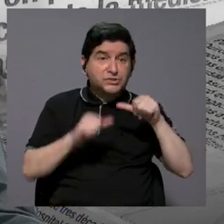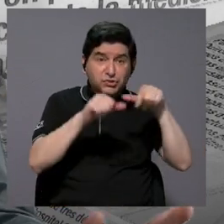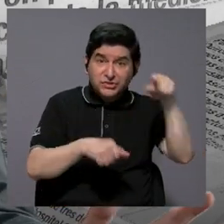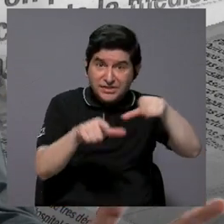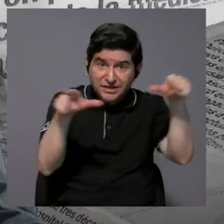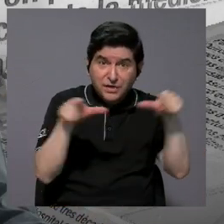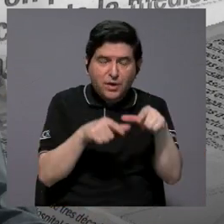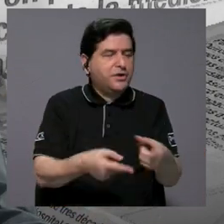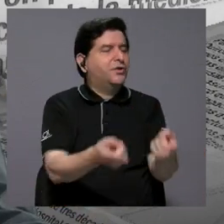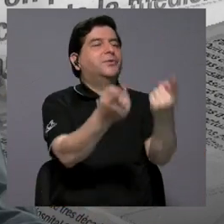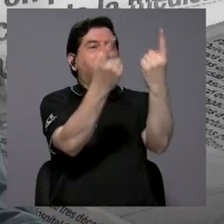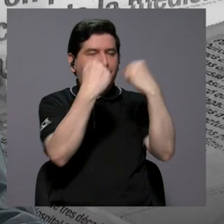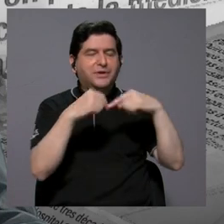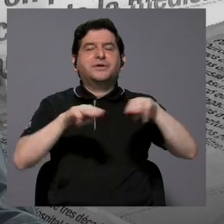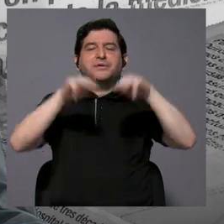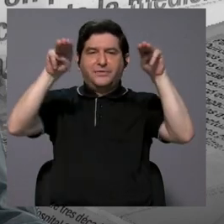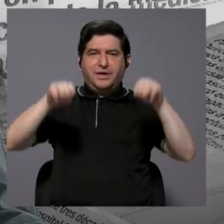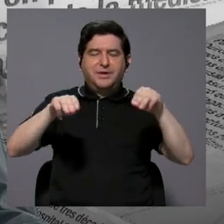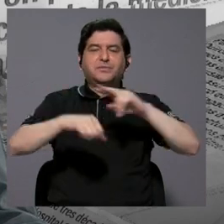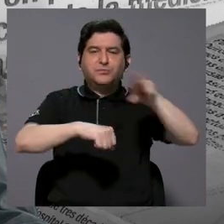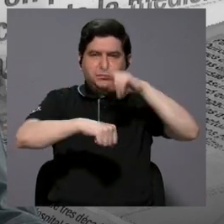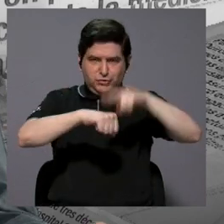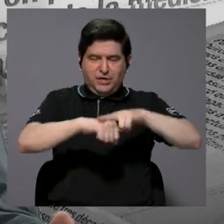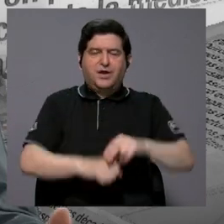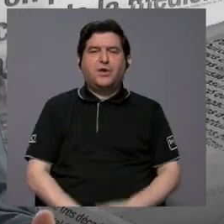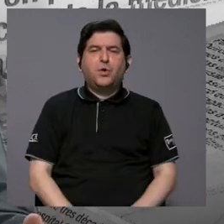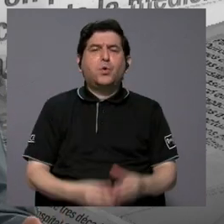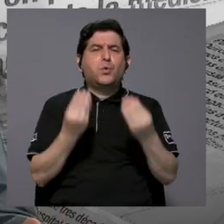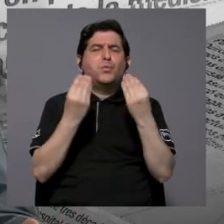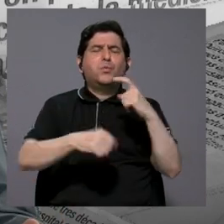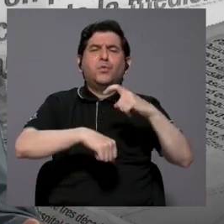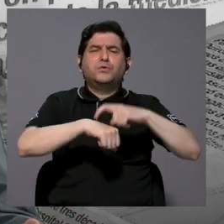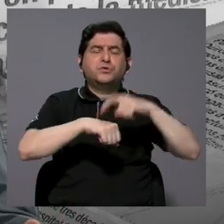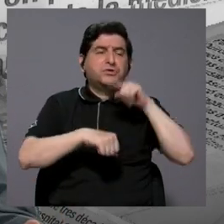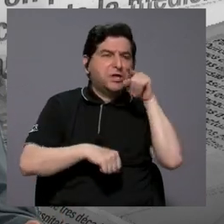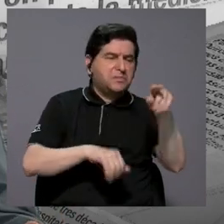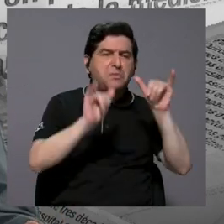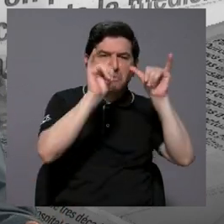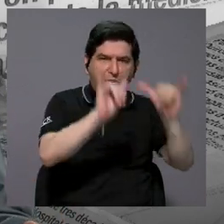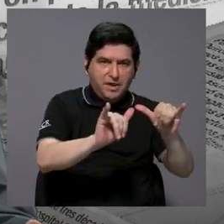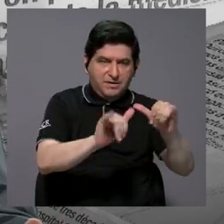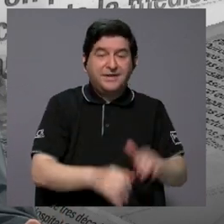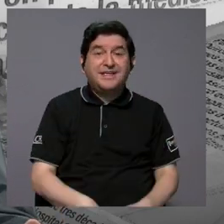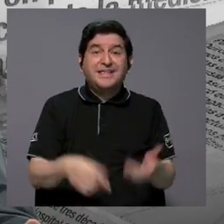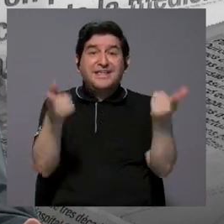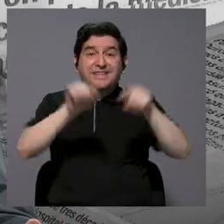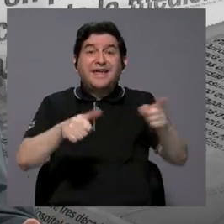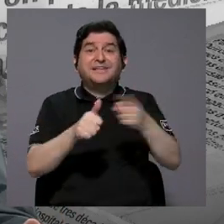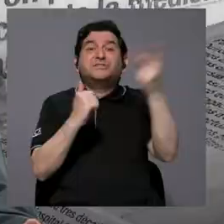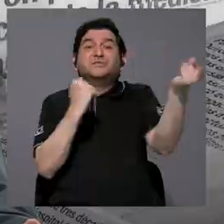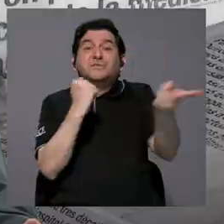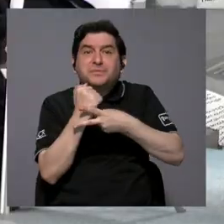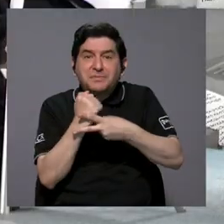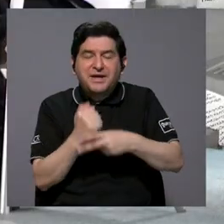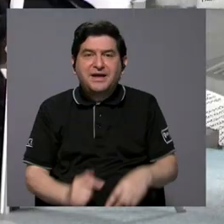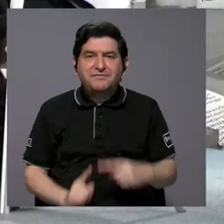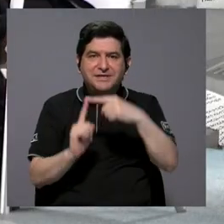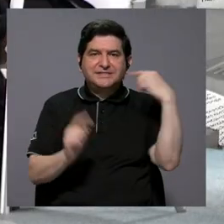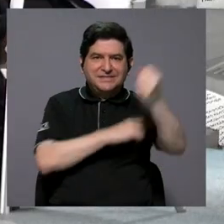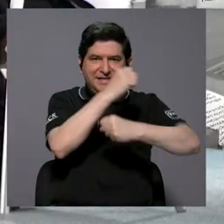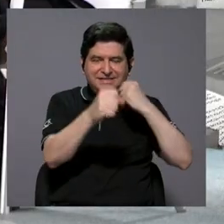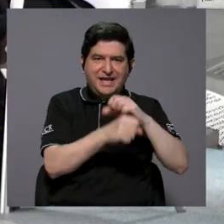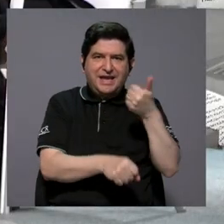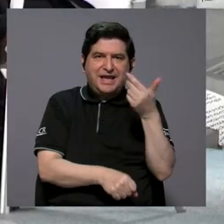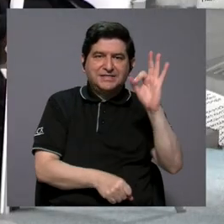No, esas piezas volvieron para el Museo Nacional y estuvieron por mucho tiempo en el Museo Nacional y, de hecho, es la primera vez desde el siglo